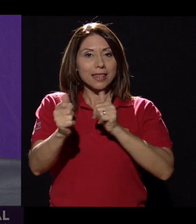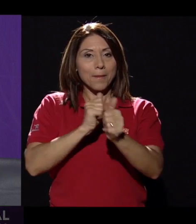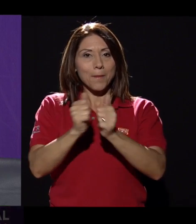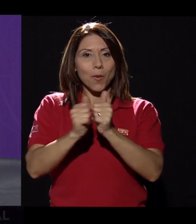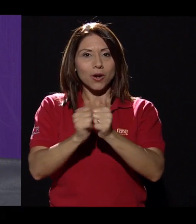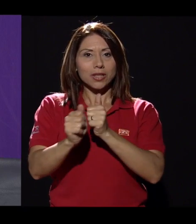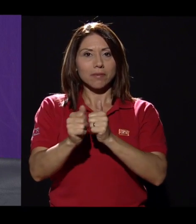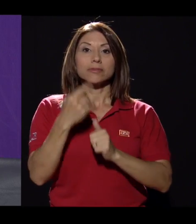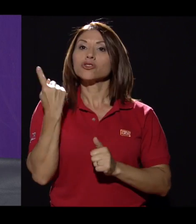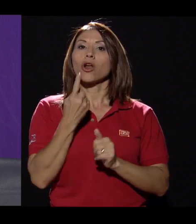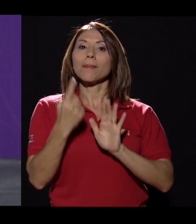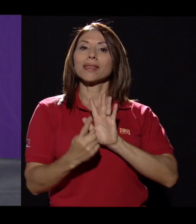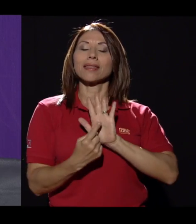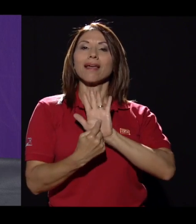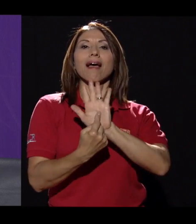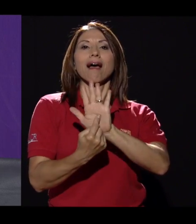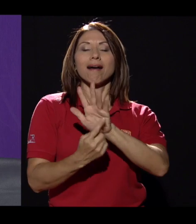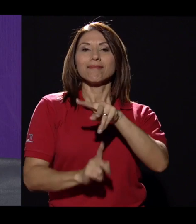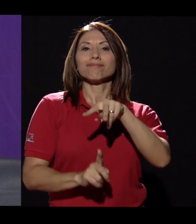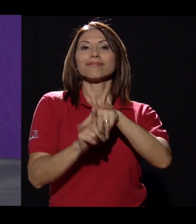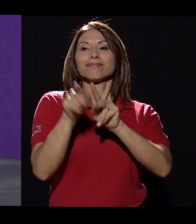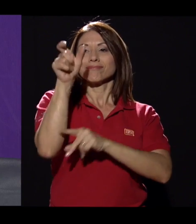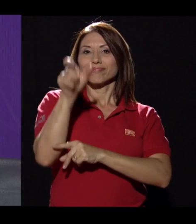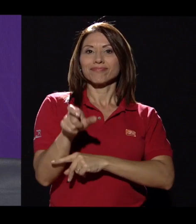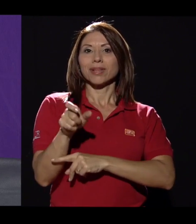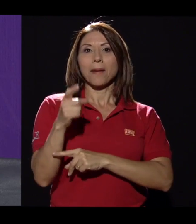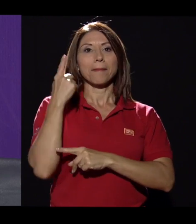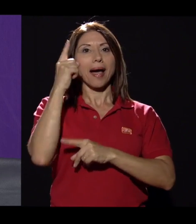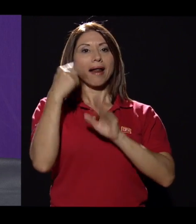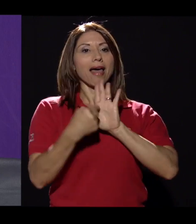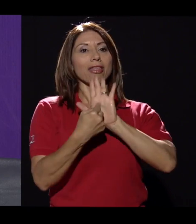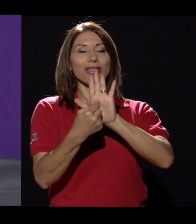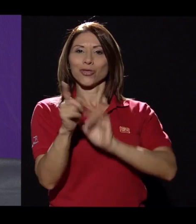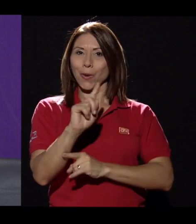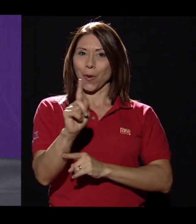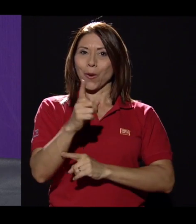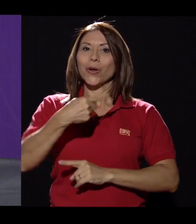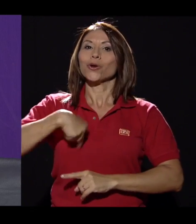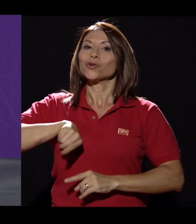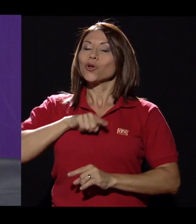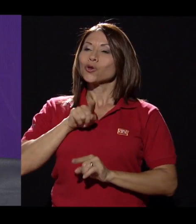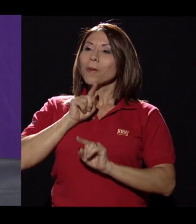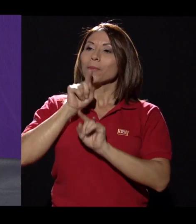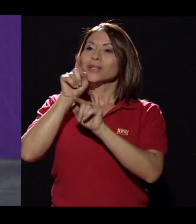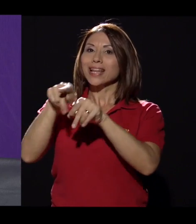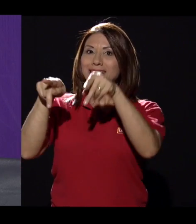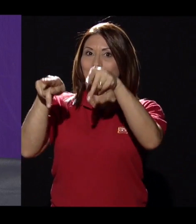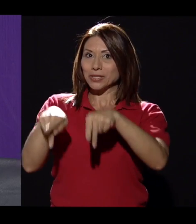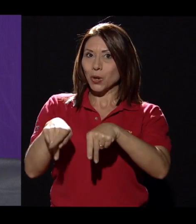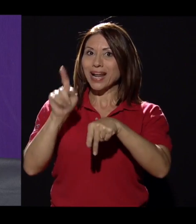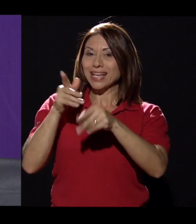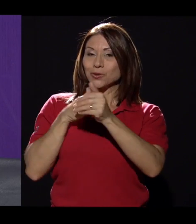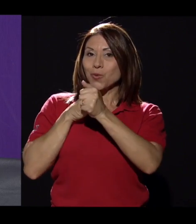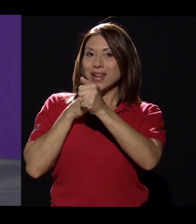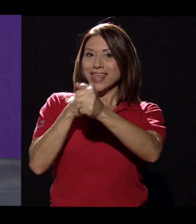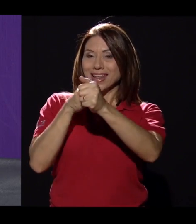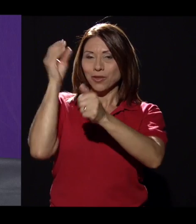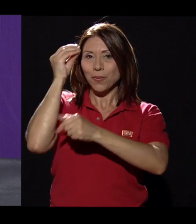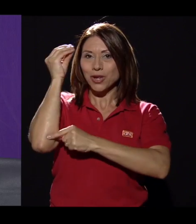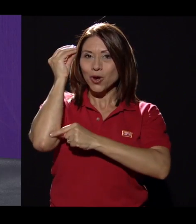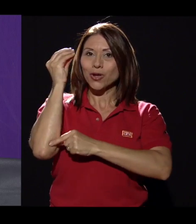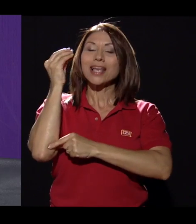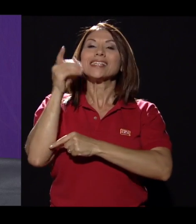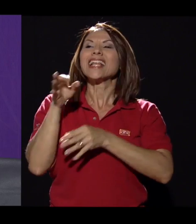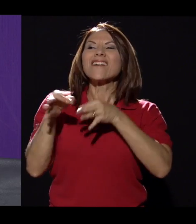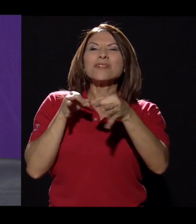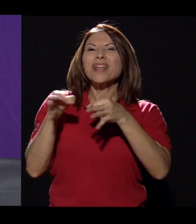es que salgan por salir, sino que se va a llegar donde esta persona, líder de opinión, se le va a explicar que es autismo, se le va dar información sobre